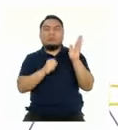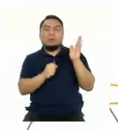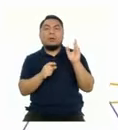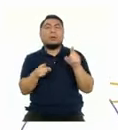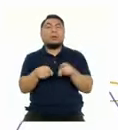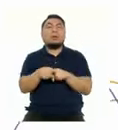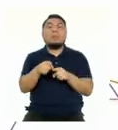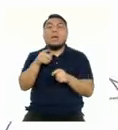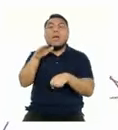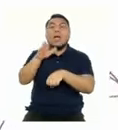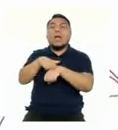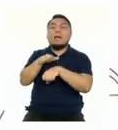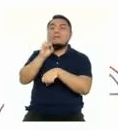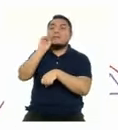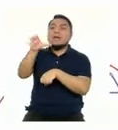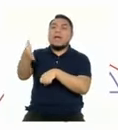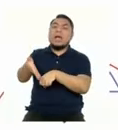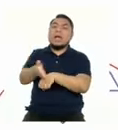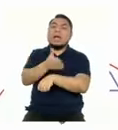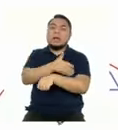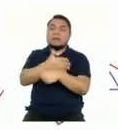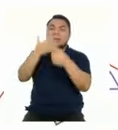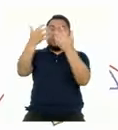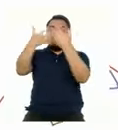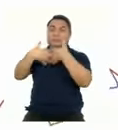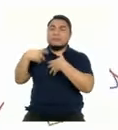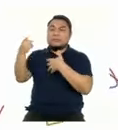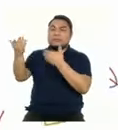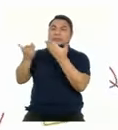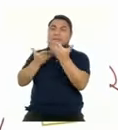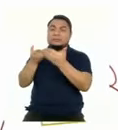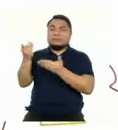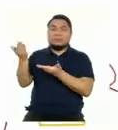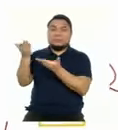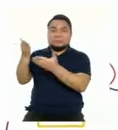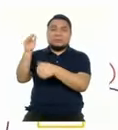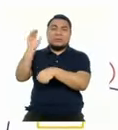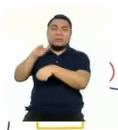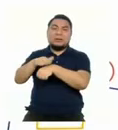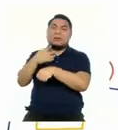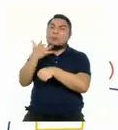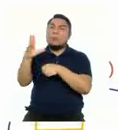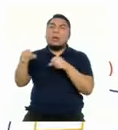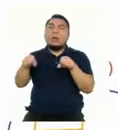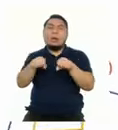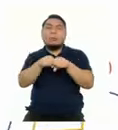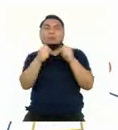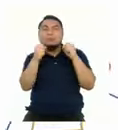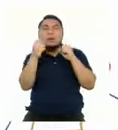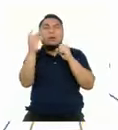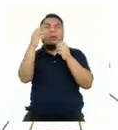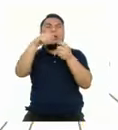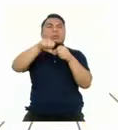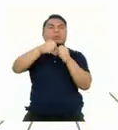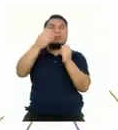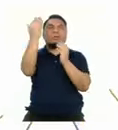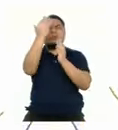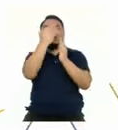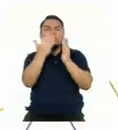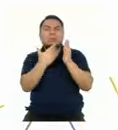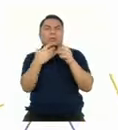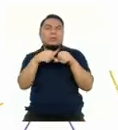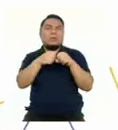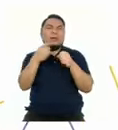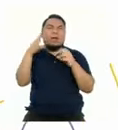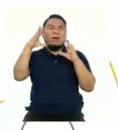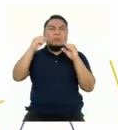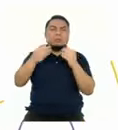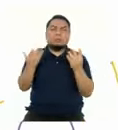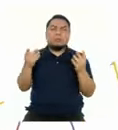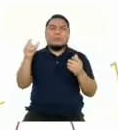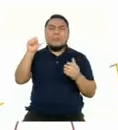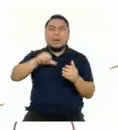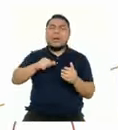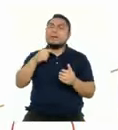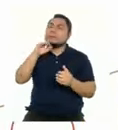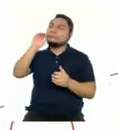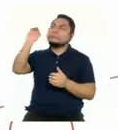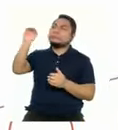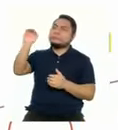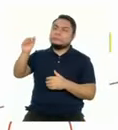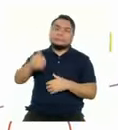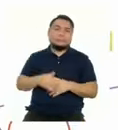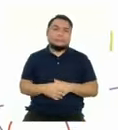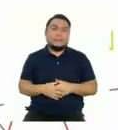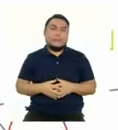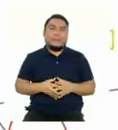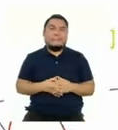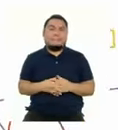oportunamente a la empresa prestadora del servicio sobre los daños o averías que pudieran afectar el servicio.